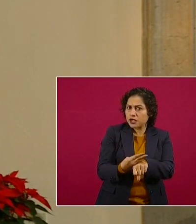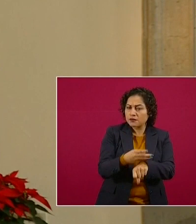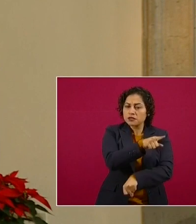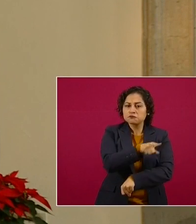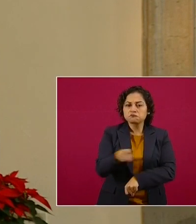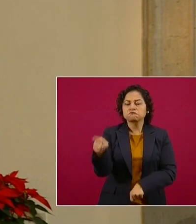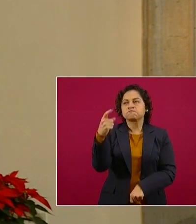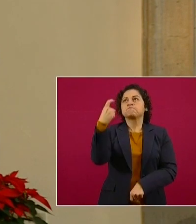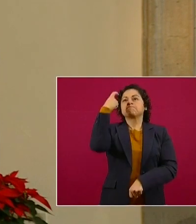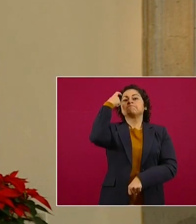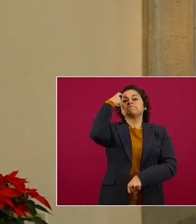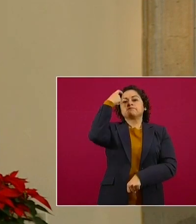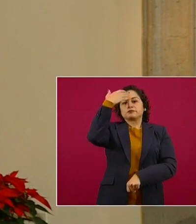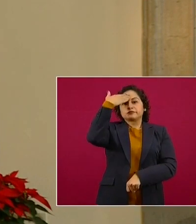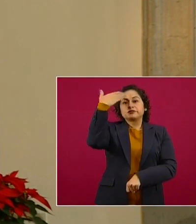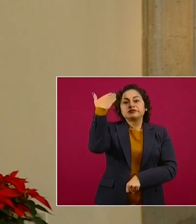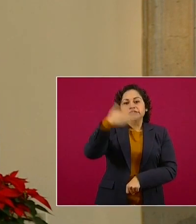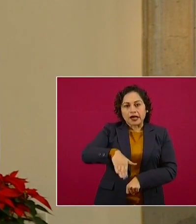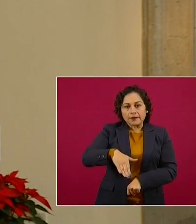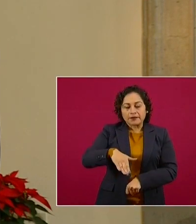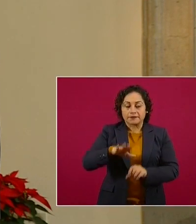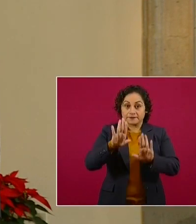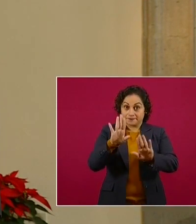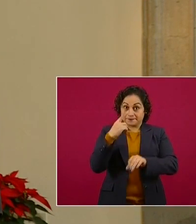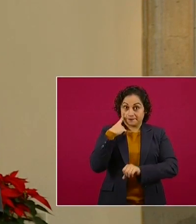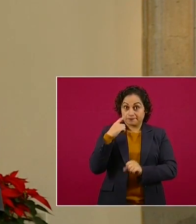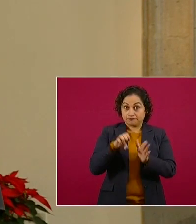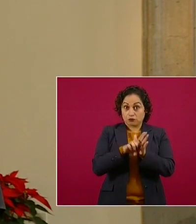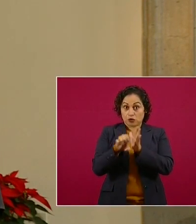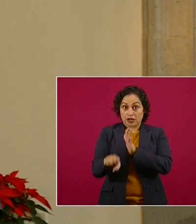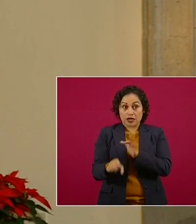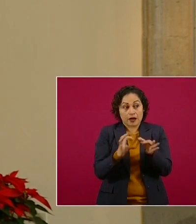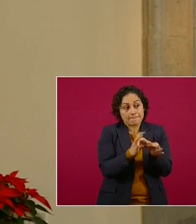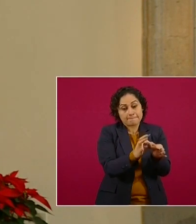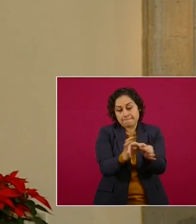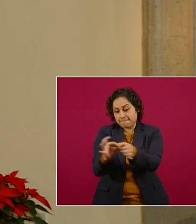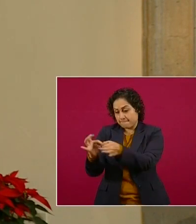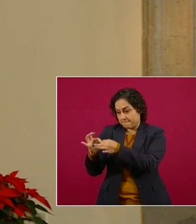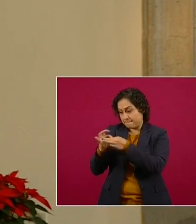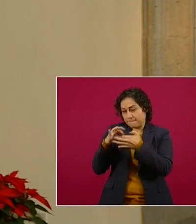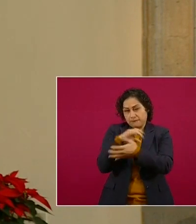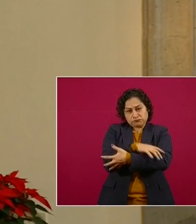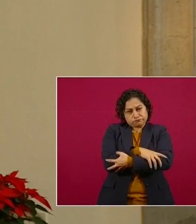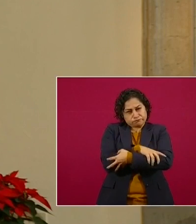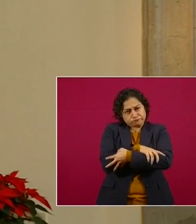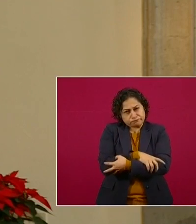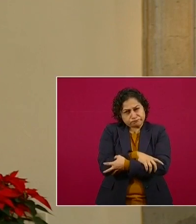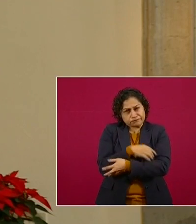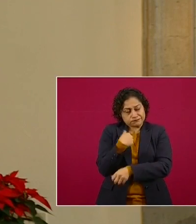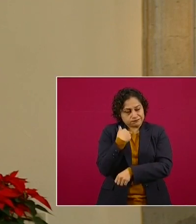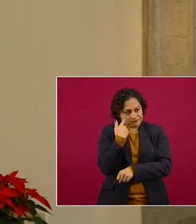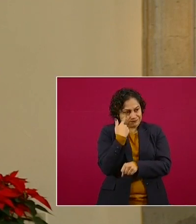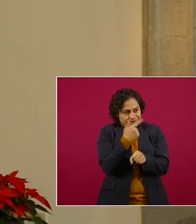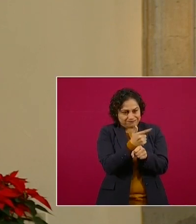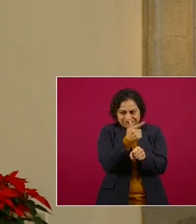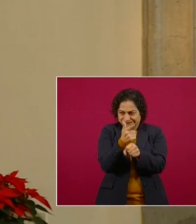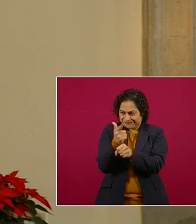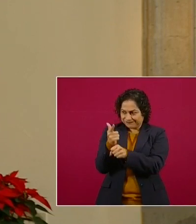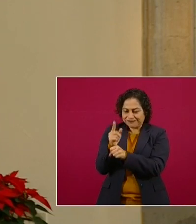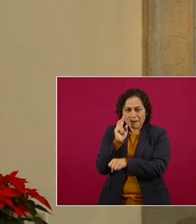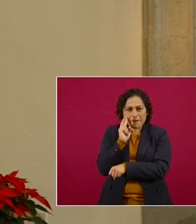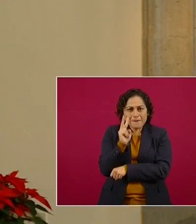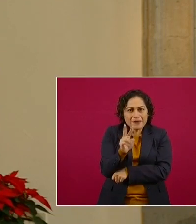Por ejemplo, la solidaridad que se expresa cotidianamente en la Ciudad de